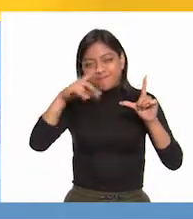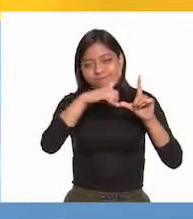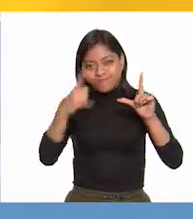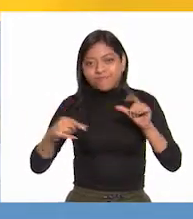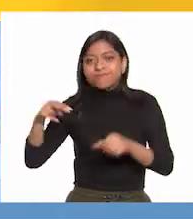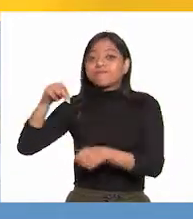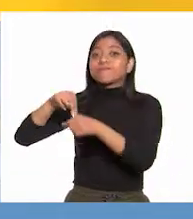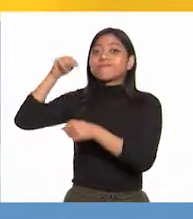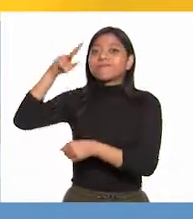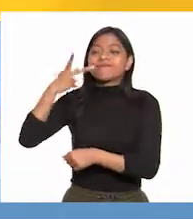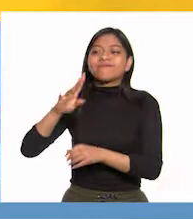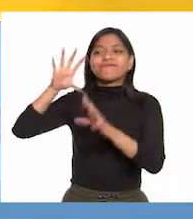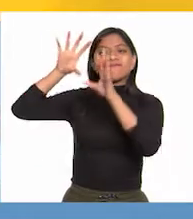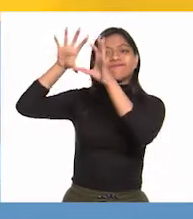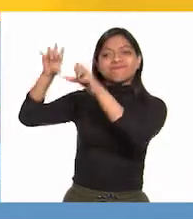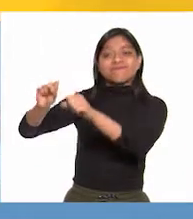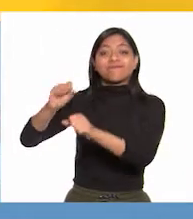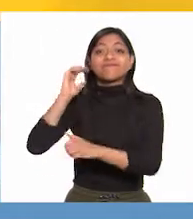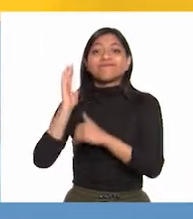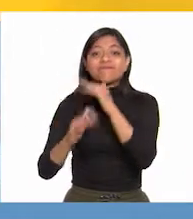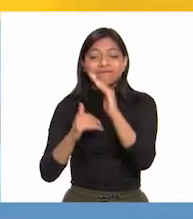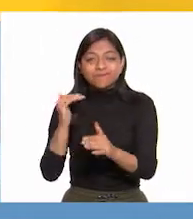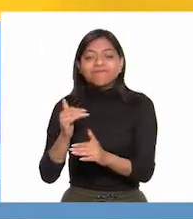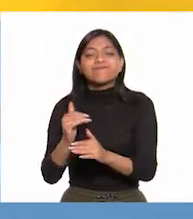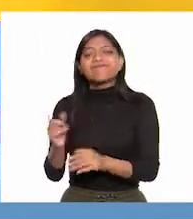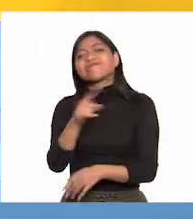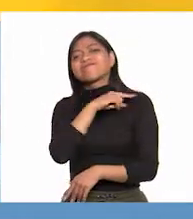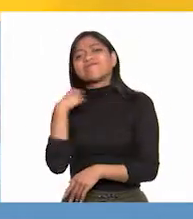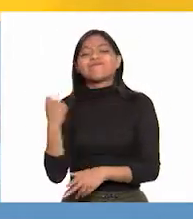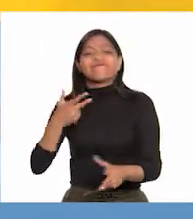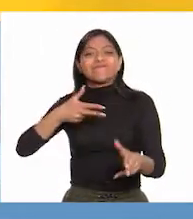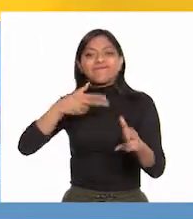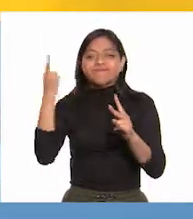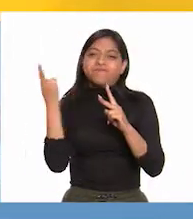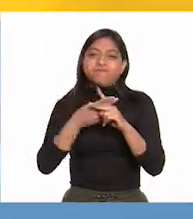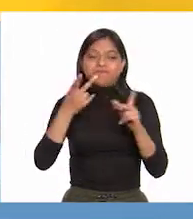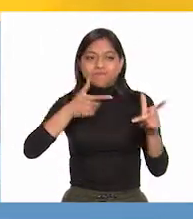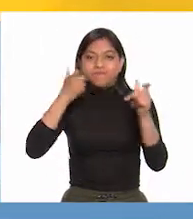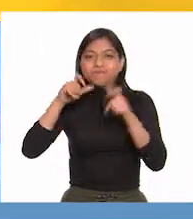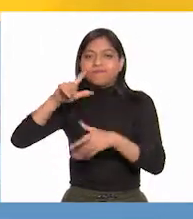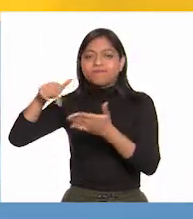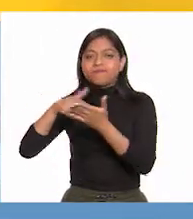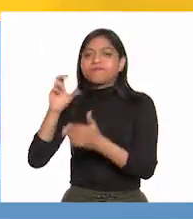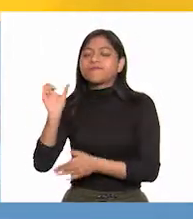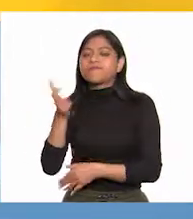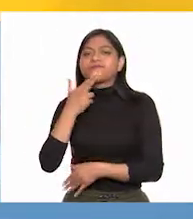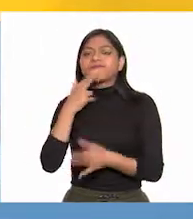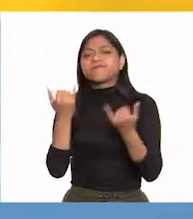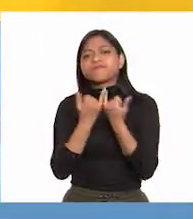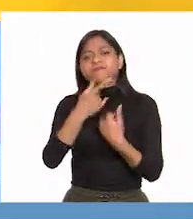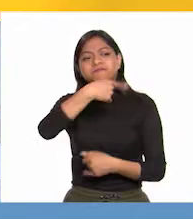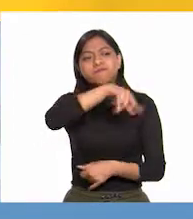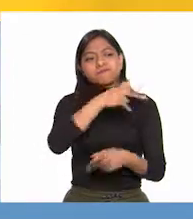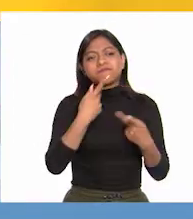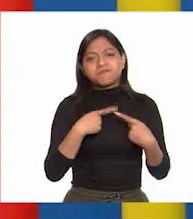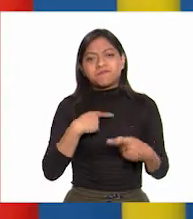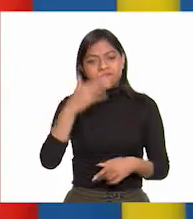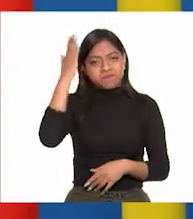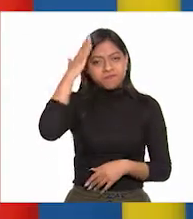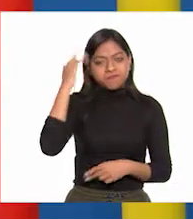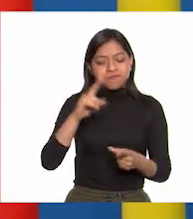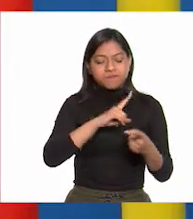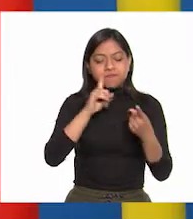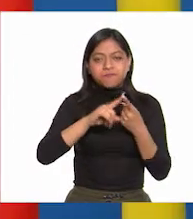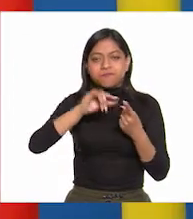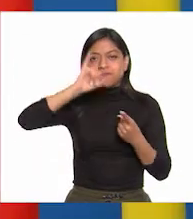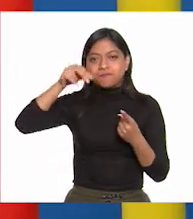fueron capturados y posteriormente fueron fusilados en Chihuahua junto con otros caudillos como Juan Aldama y Mariano